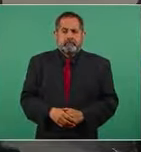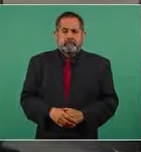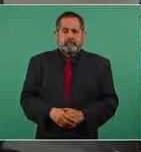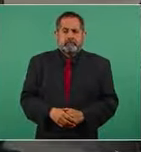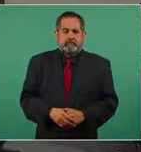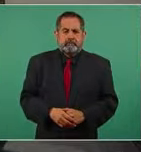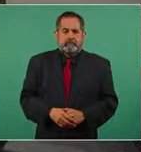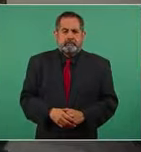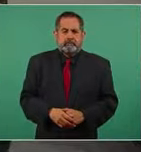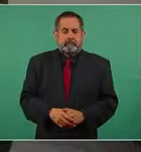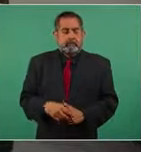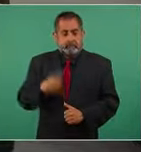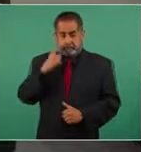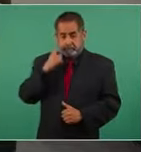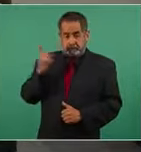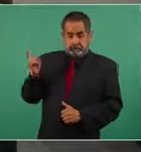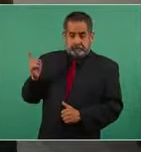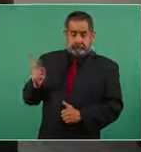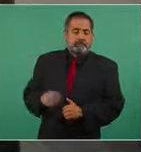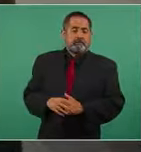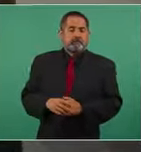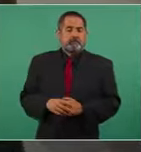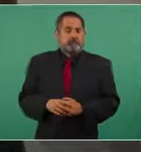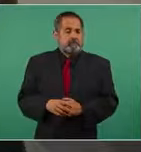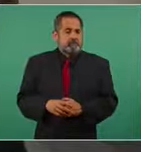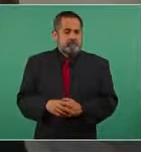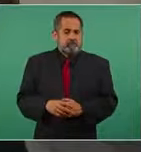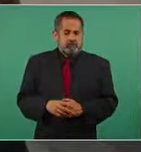Miren, en general,